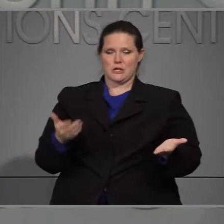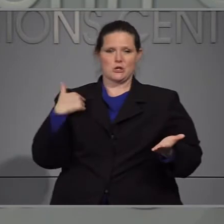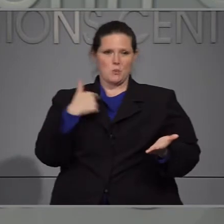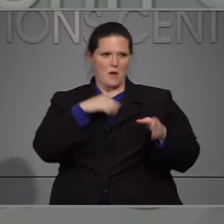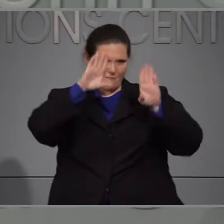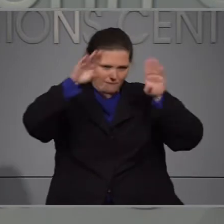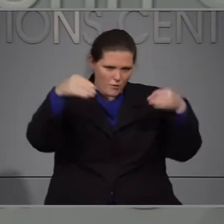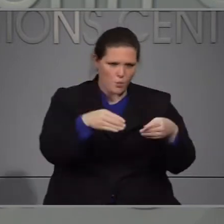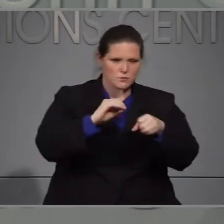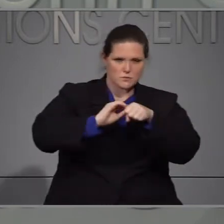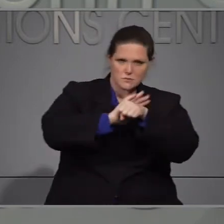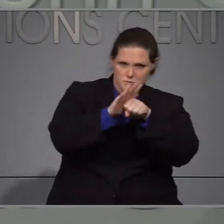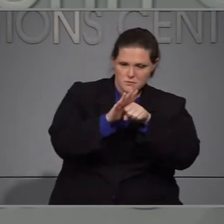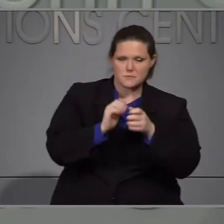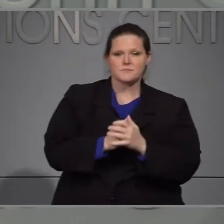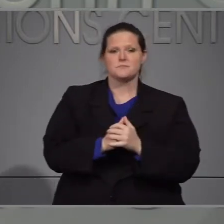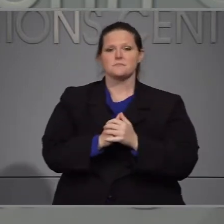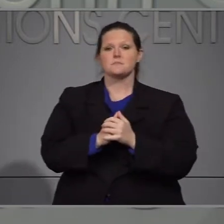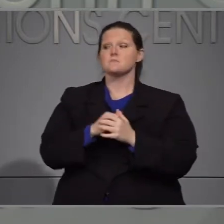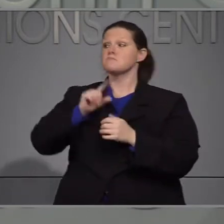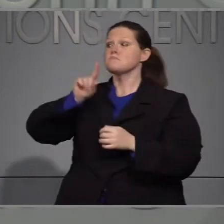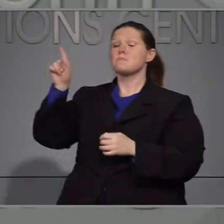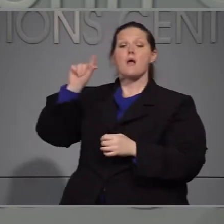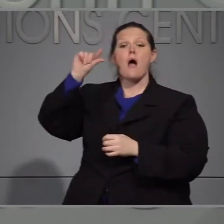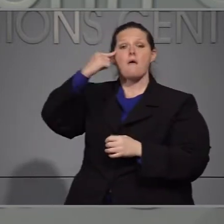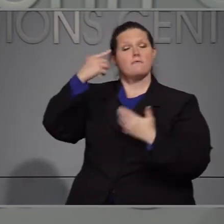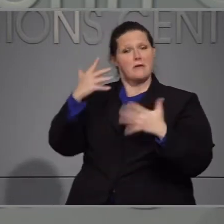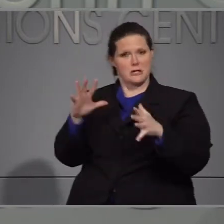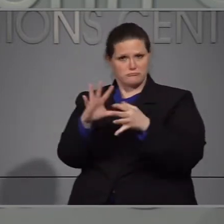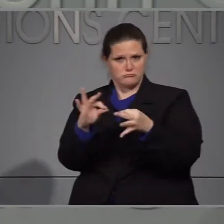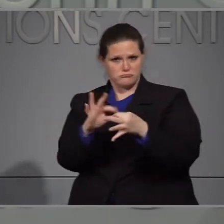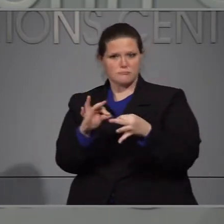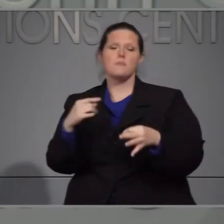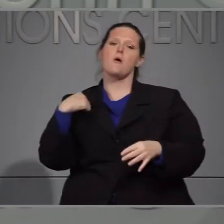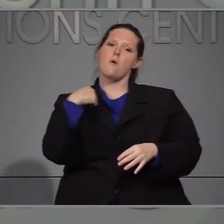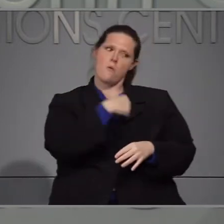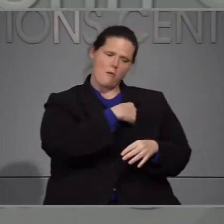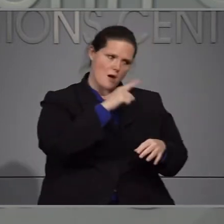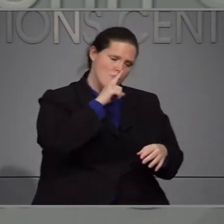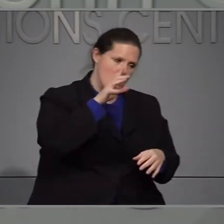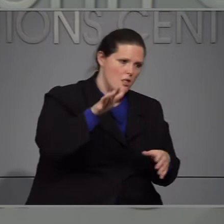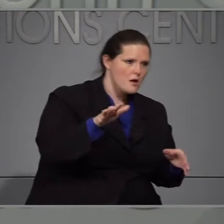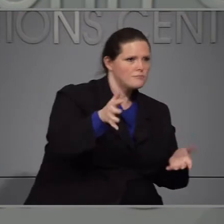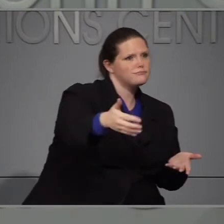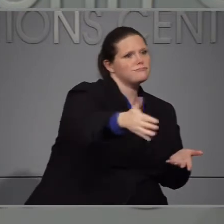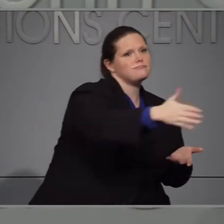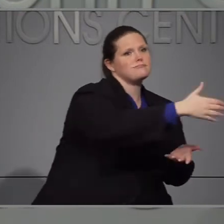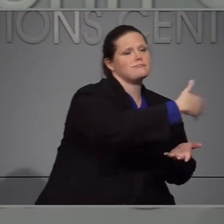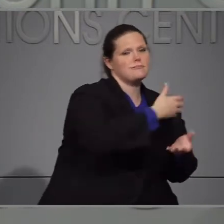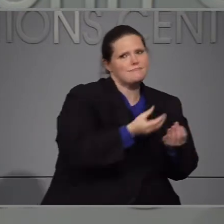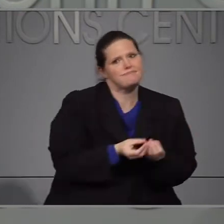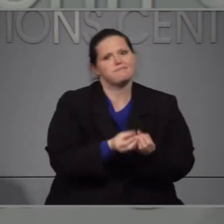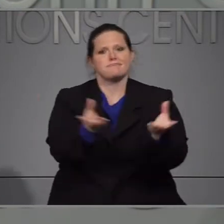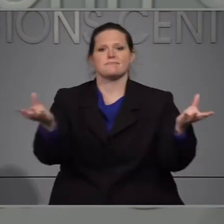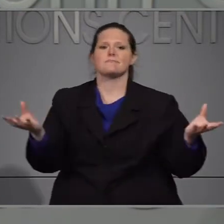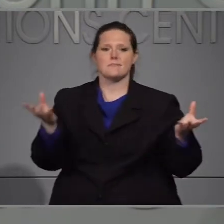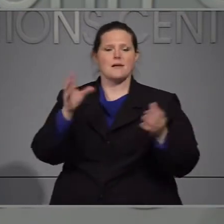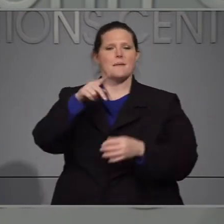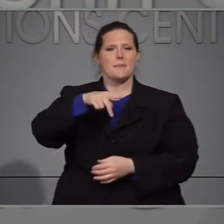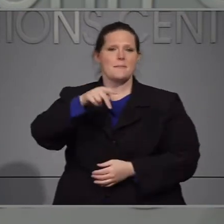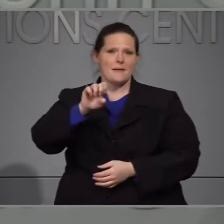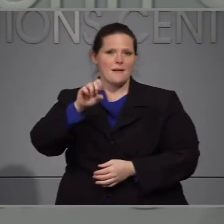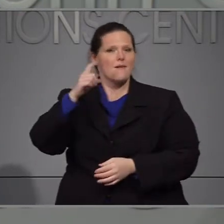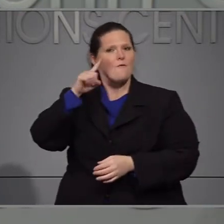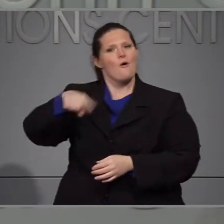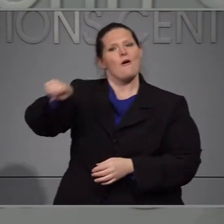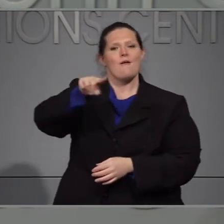estatal de operaciones de emergencia por covid diecinueve. Como dijo el gobernador nuestro trabajo de suministrar EPP